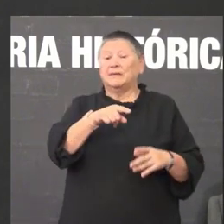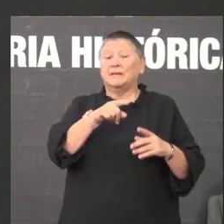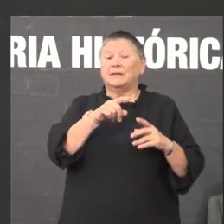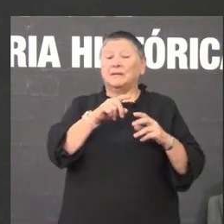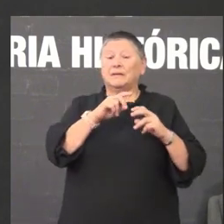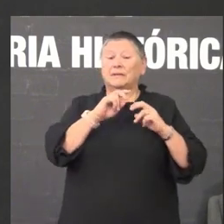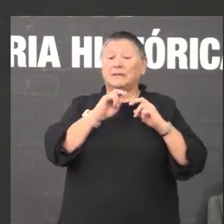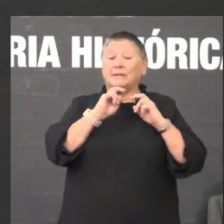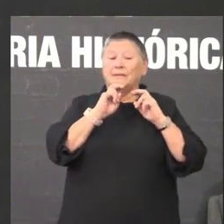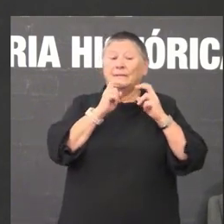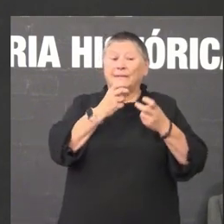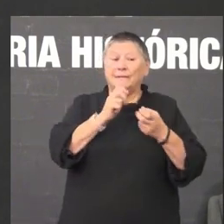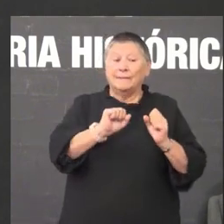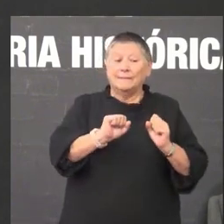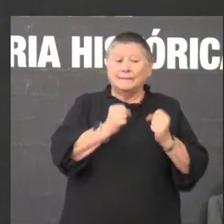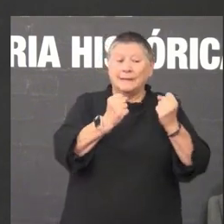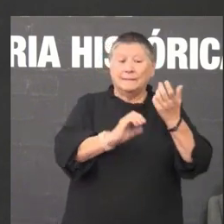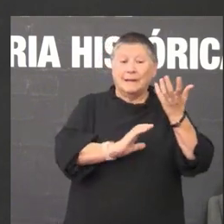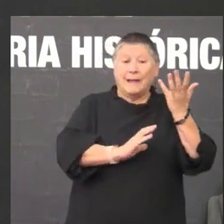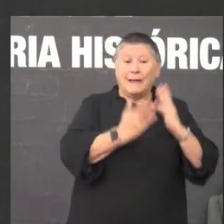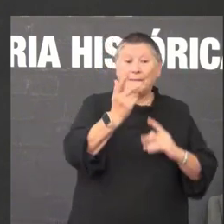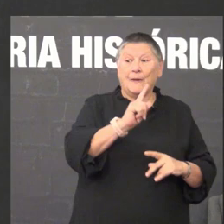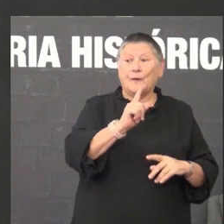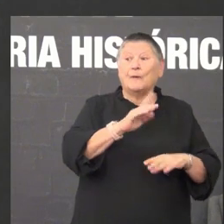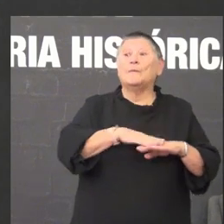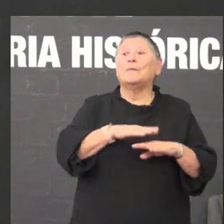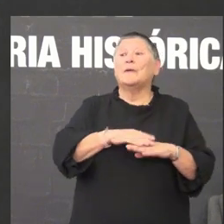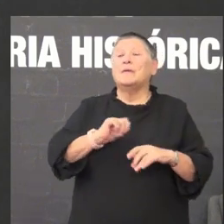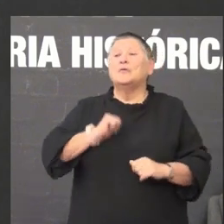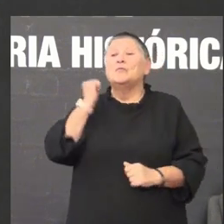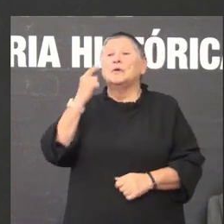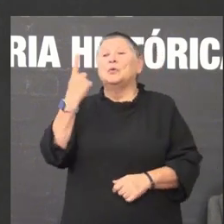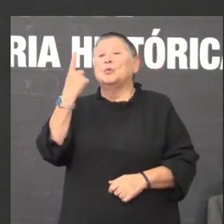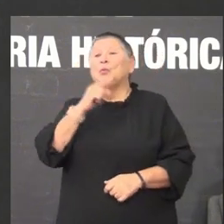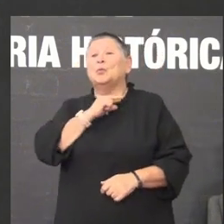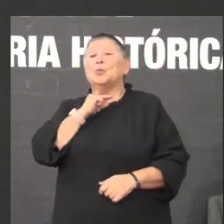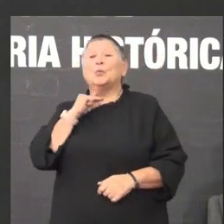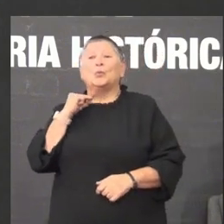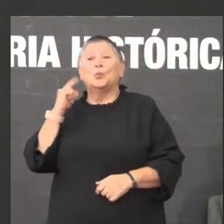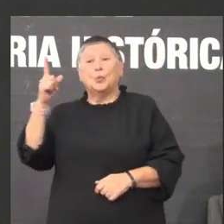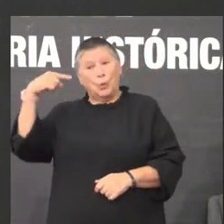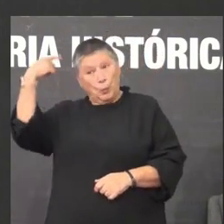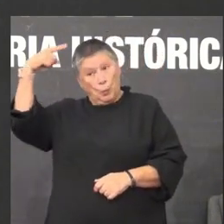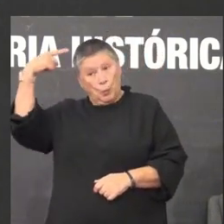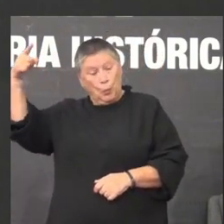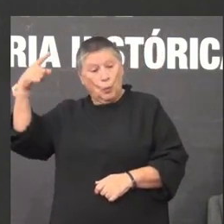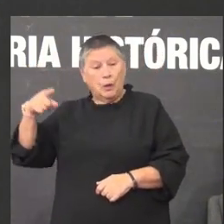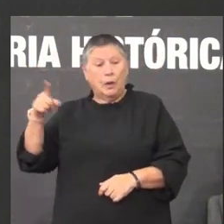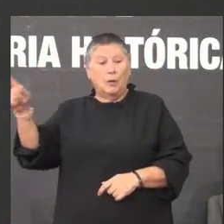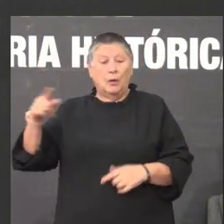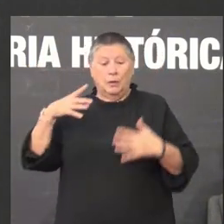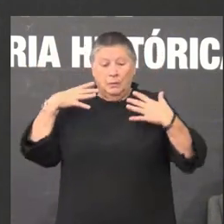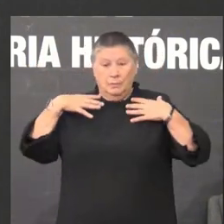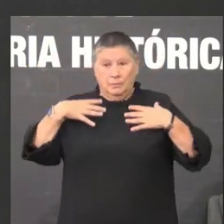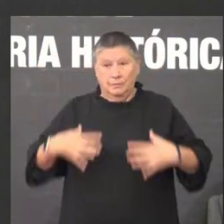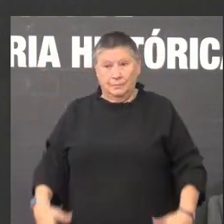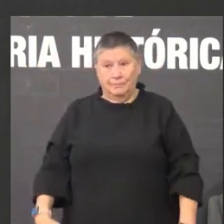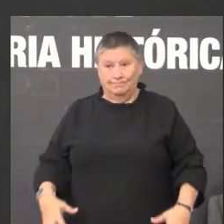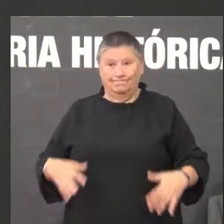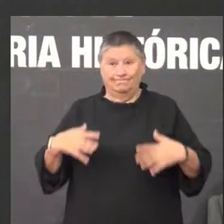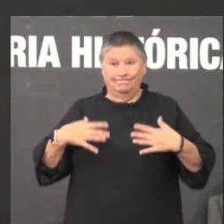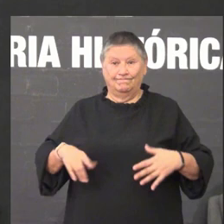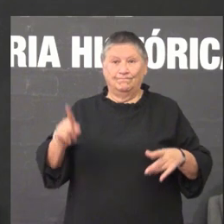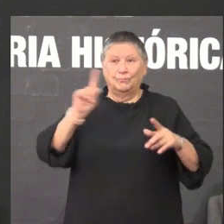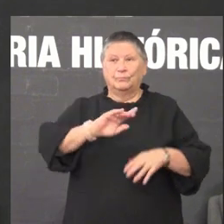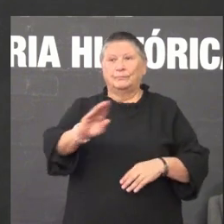conseguimos que non se queimase foi porque houve un cura o padre Jesus Carro que usando a súa sotana como salvoconduto